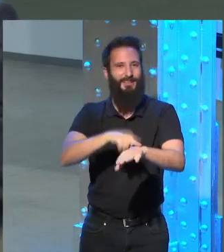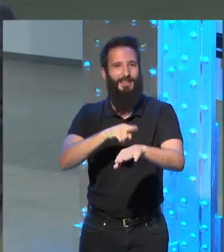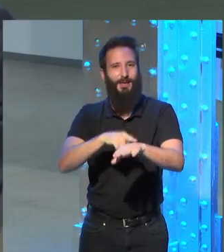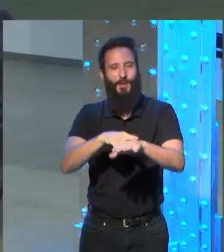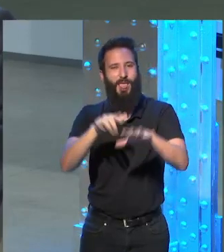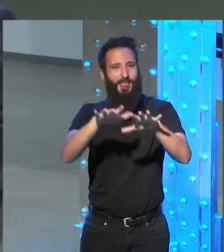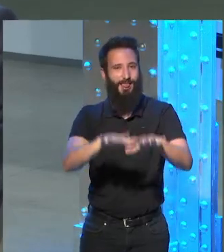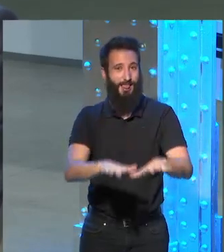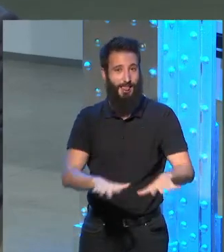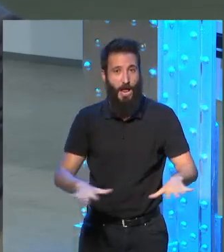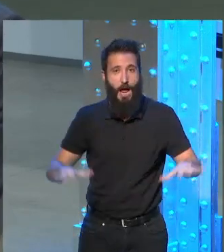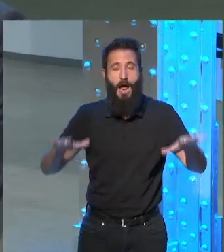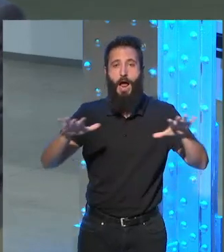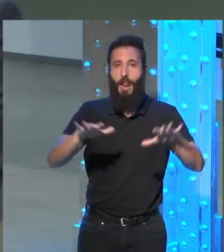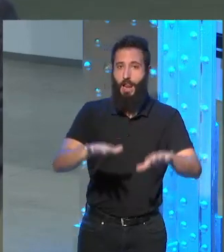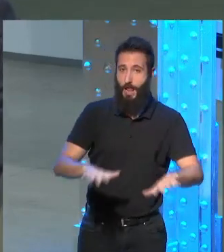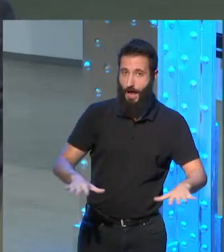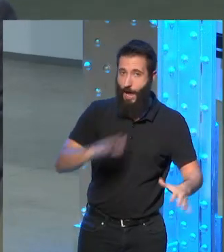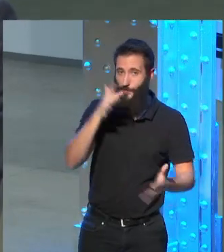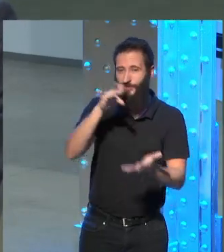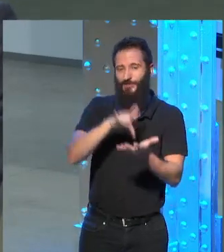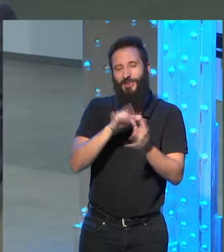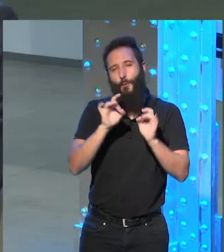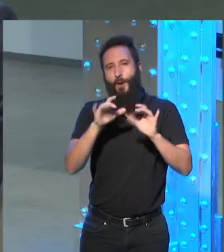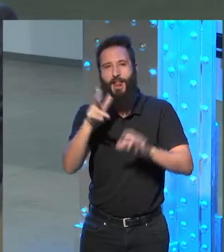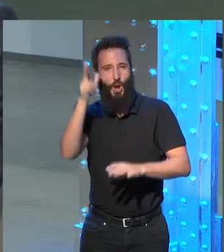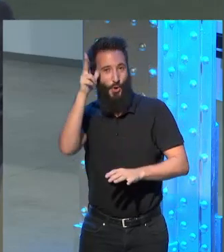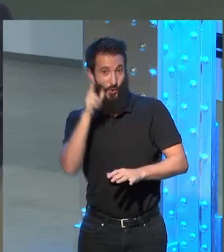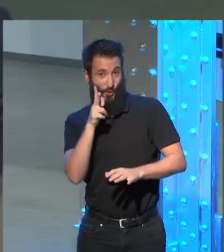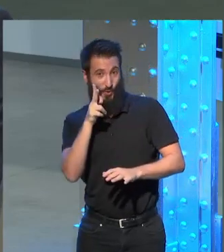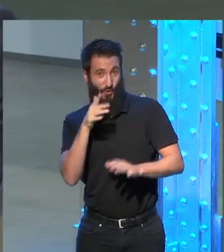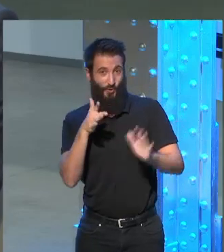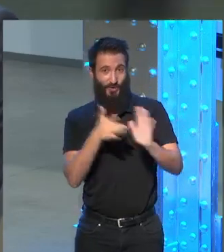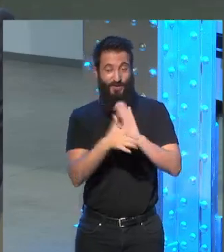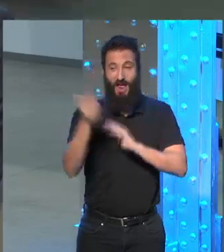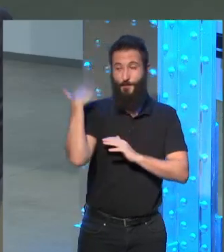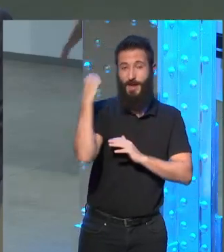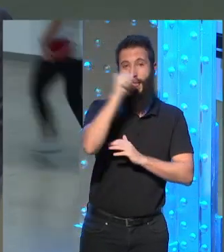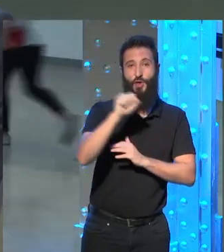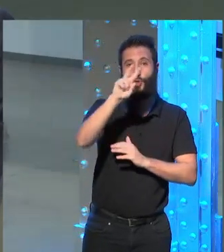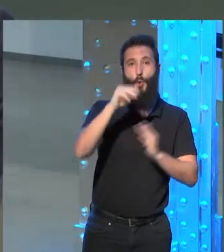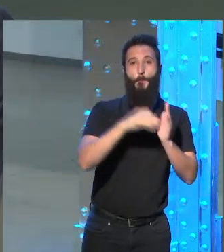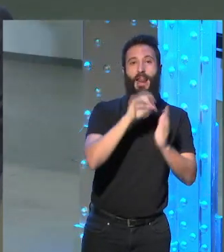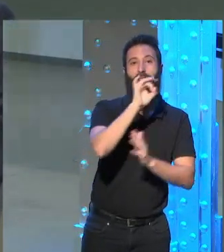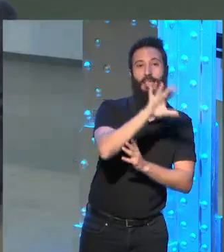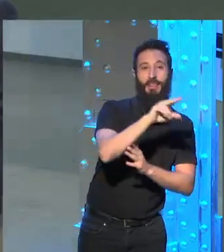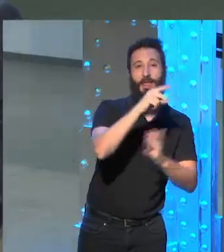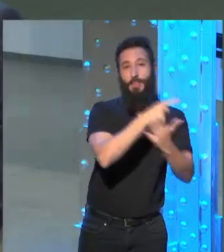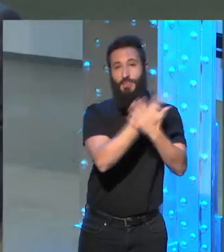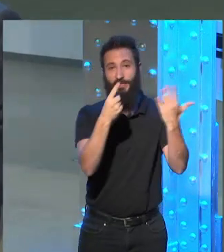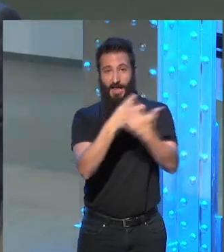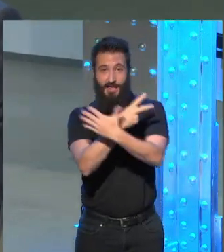modo más lento. Hay ese grandísimo lujo, que es que en 2015, 2016 o 2017,